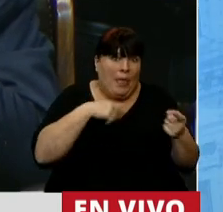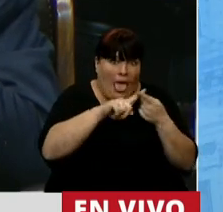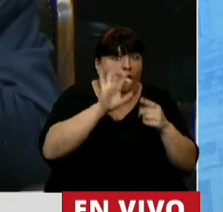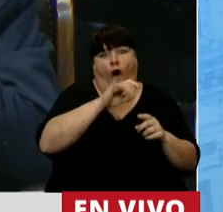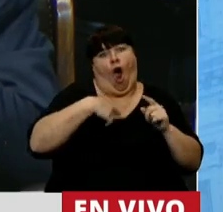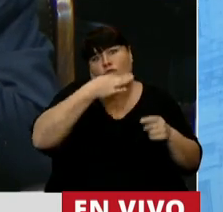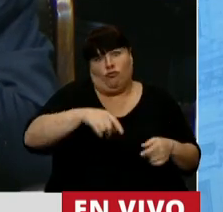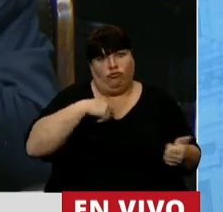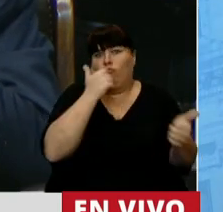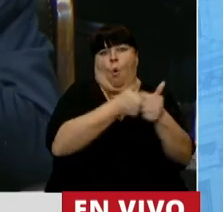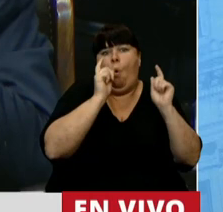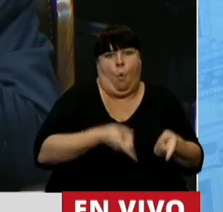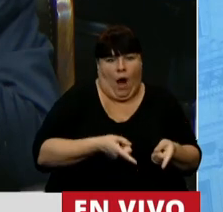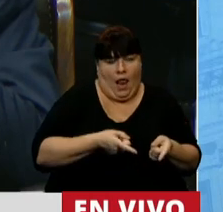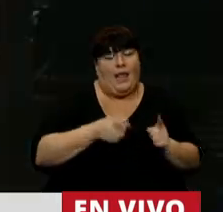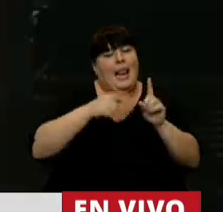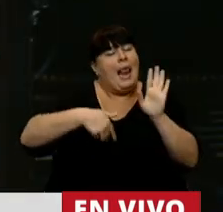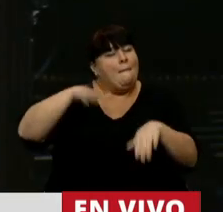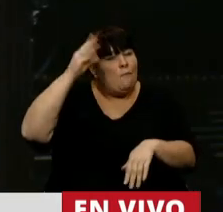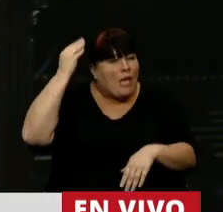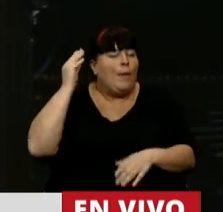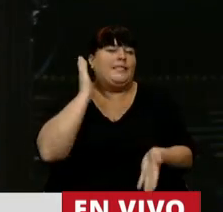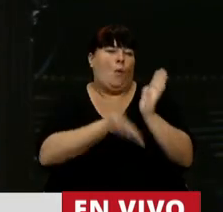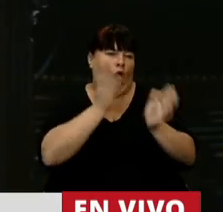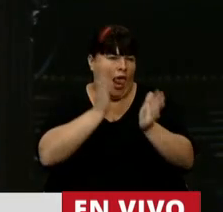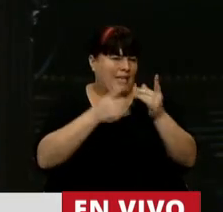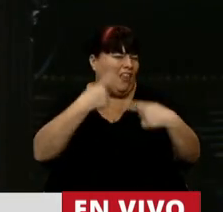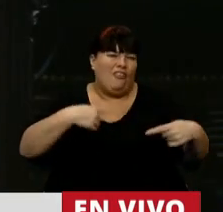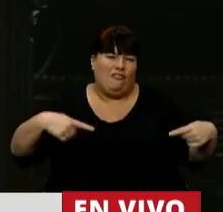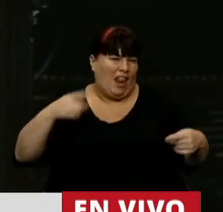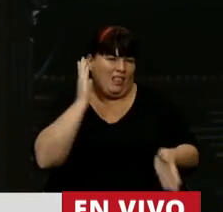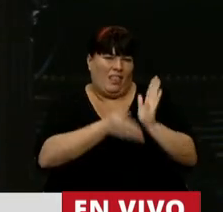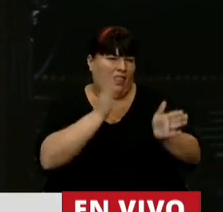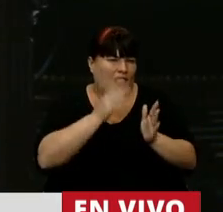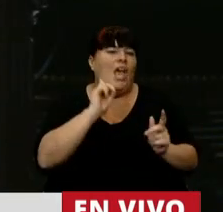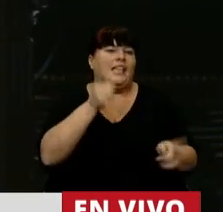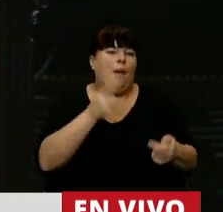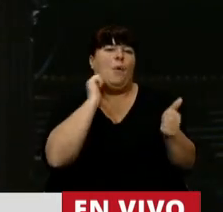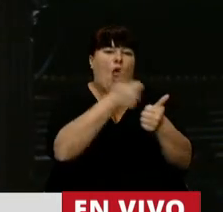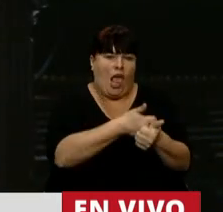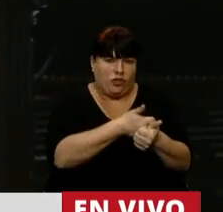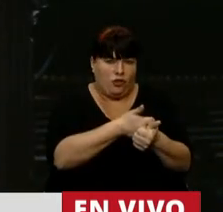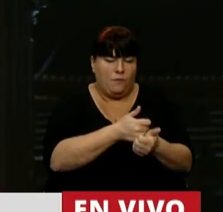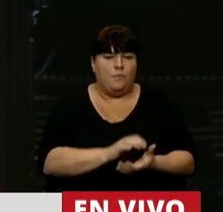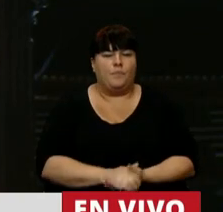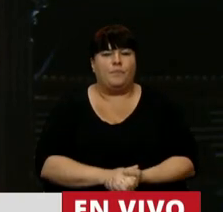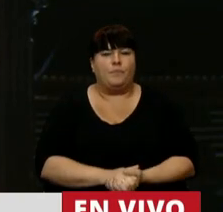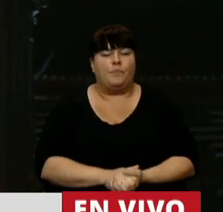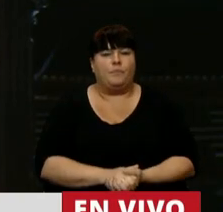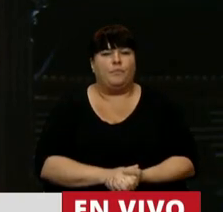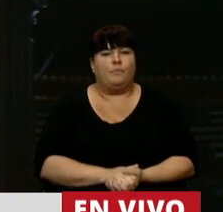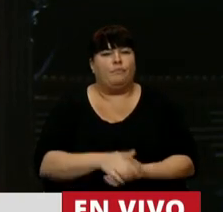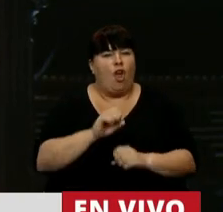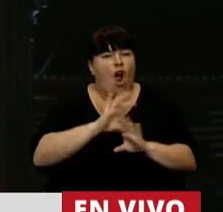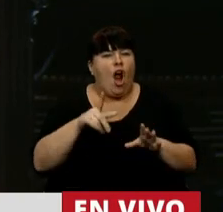malas, y las más de las veces mediante violencia de todo tipo y violaciones. En su